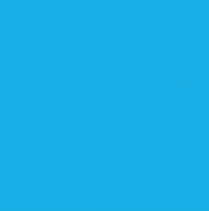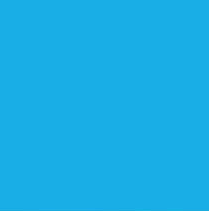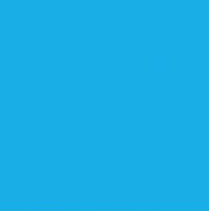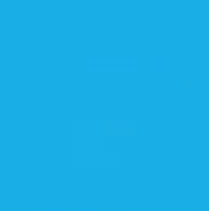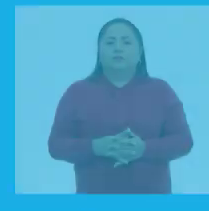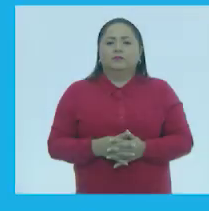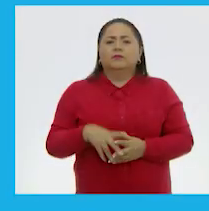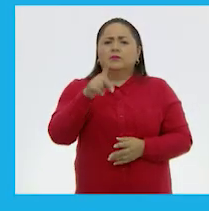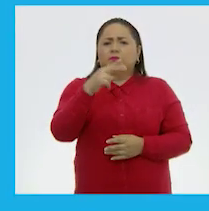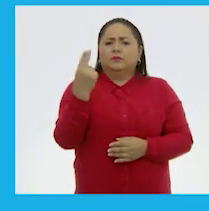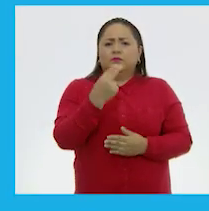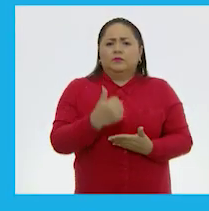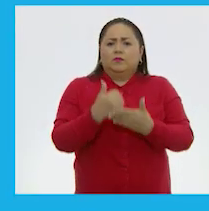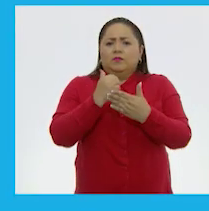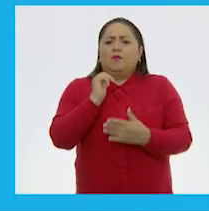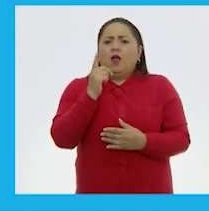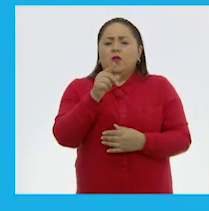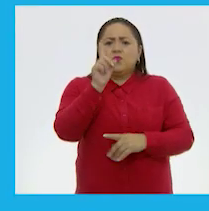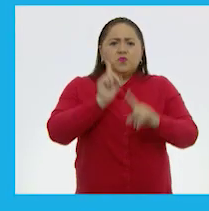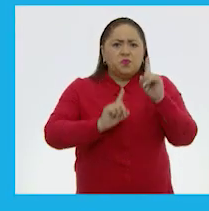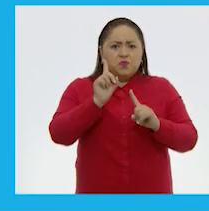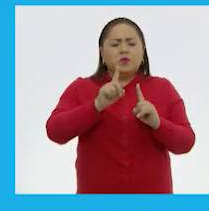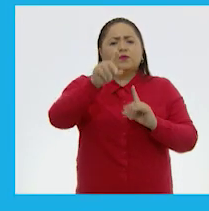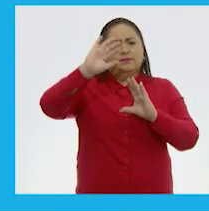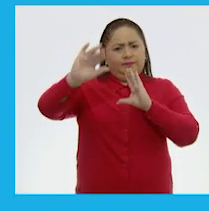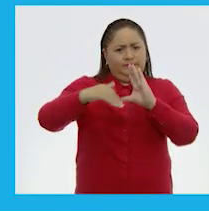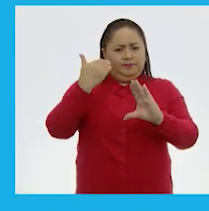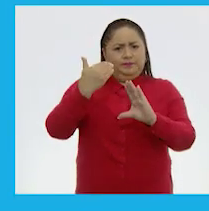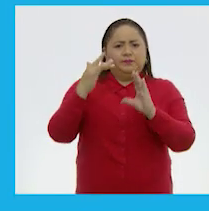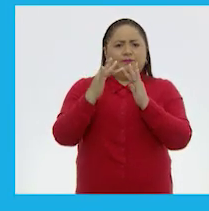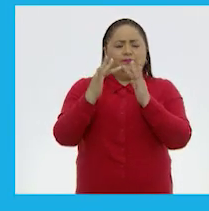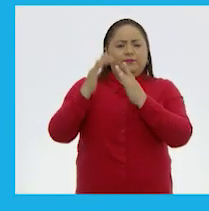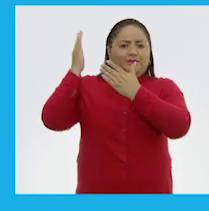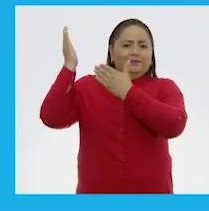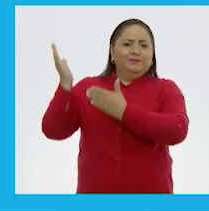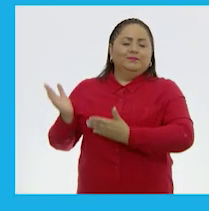Si necesitas ayuda para resolver tus dudas, ¡contáctanos!